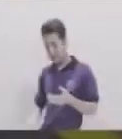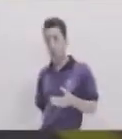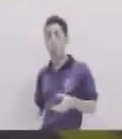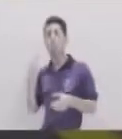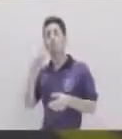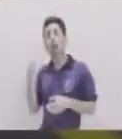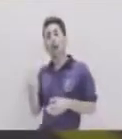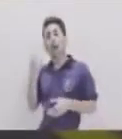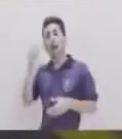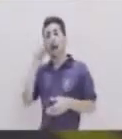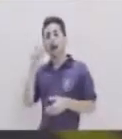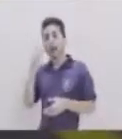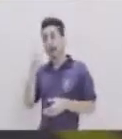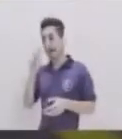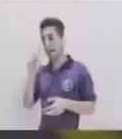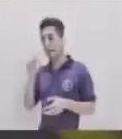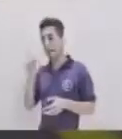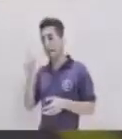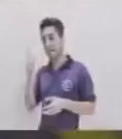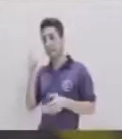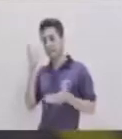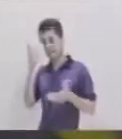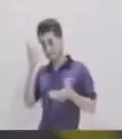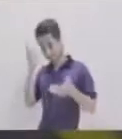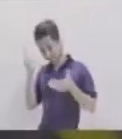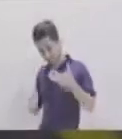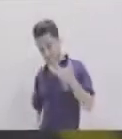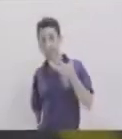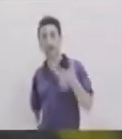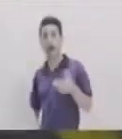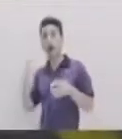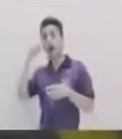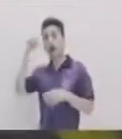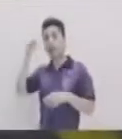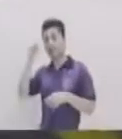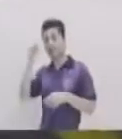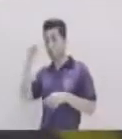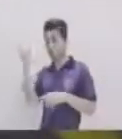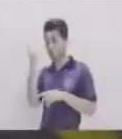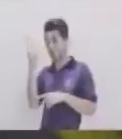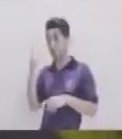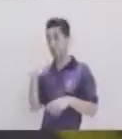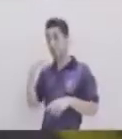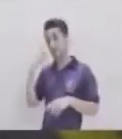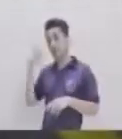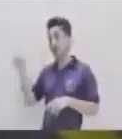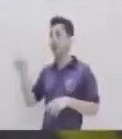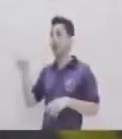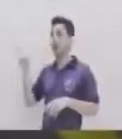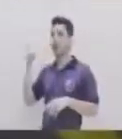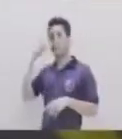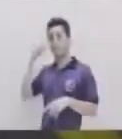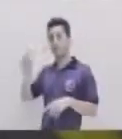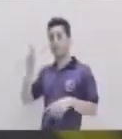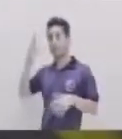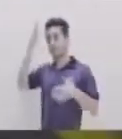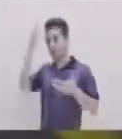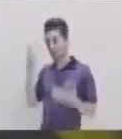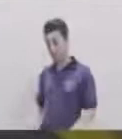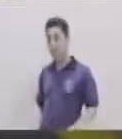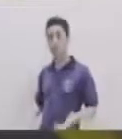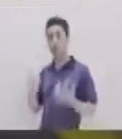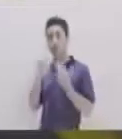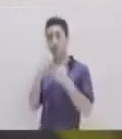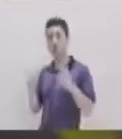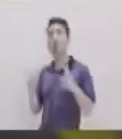Es por la gravedad ¿Sí? Entonces acá podemos entender Que el concepto principal Que necesitamos Para caída libre Es la gravedad Y que funciona